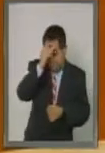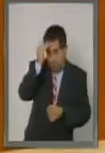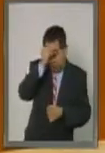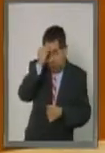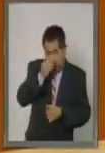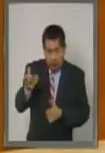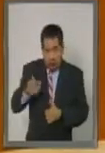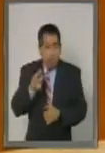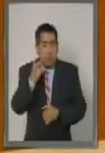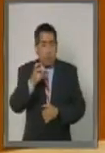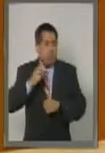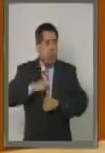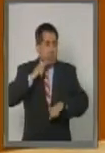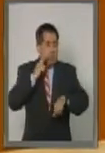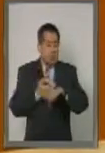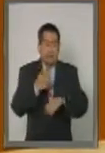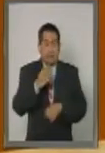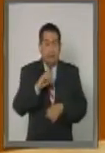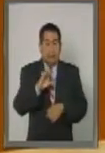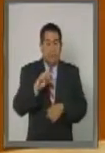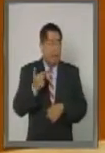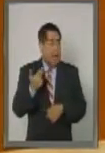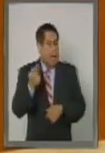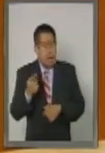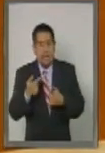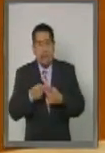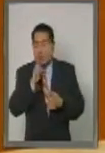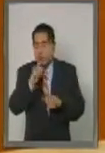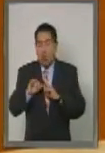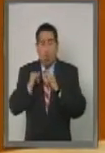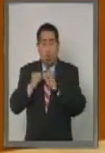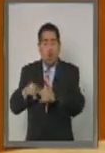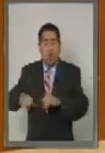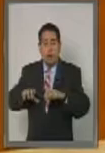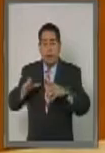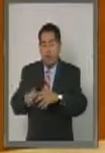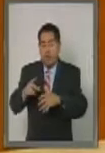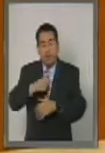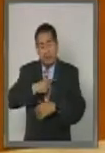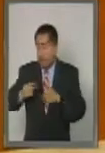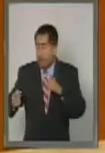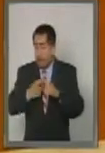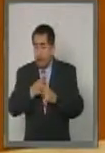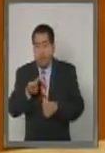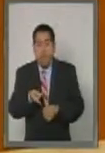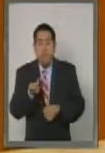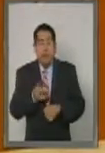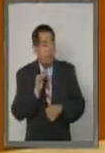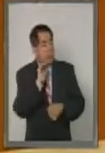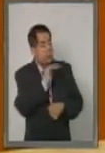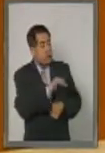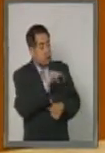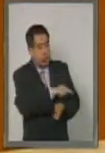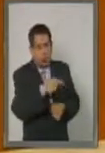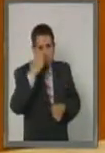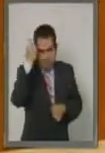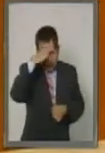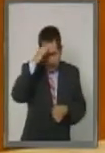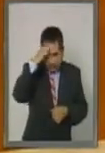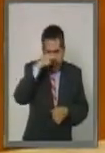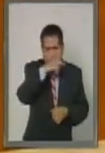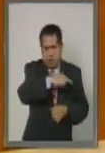persona titular de la CEAP, así como la Junta de Gobierno deberán tomar en cuenta la experiencia,